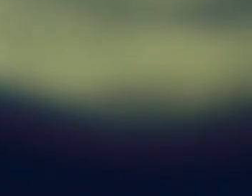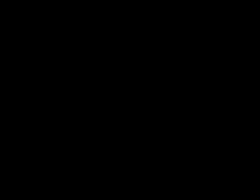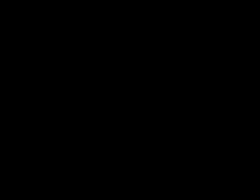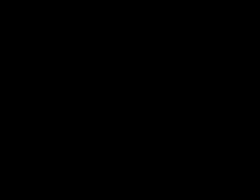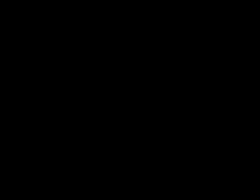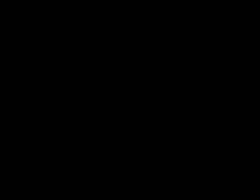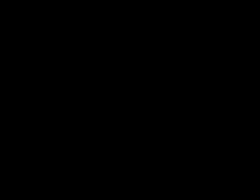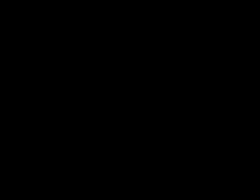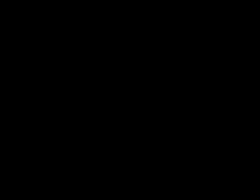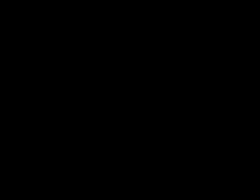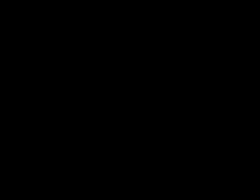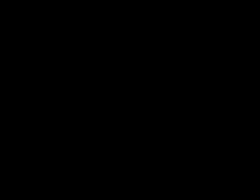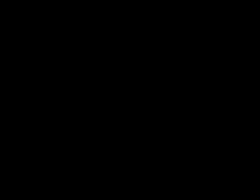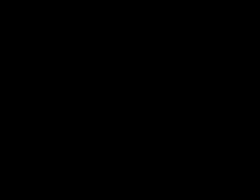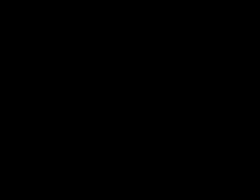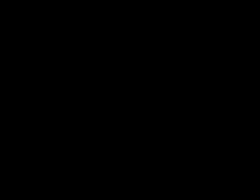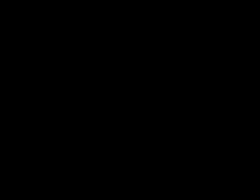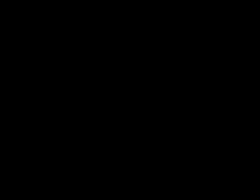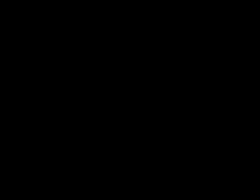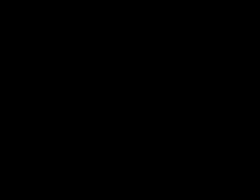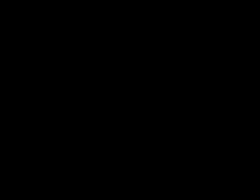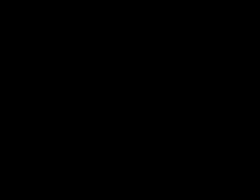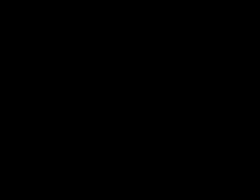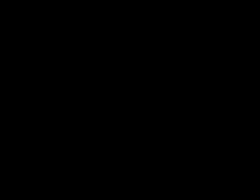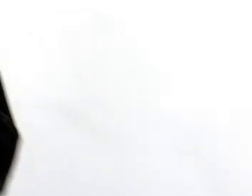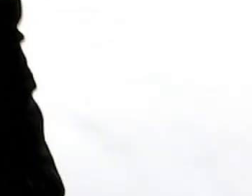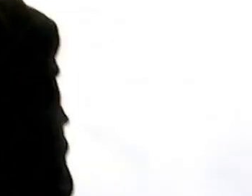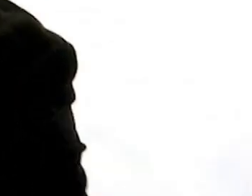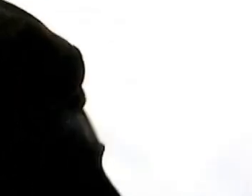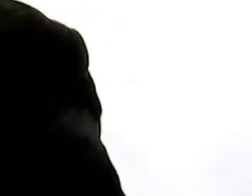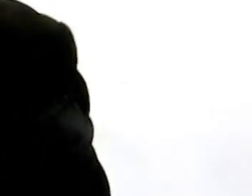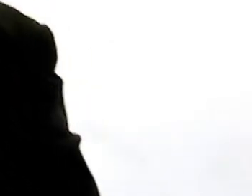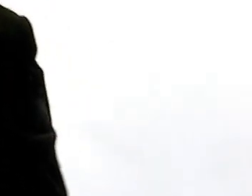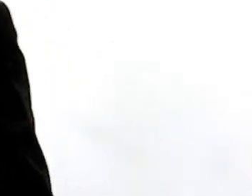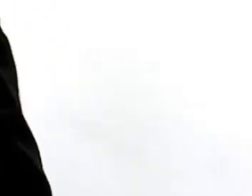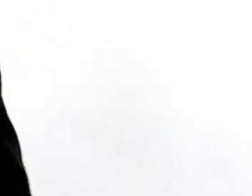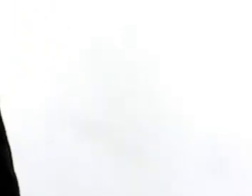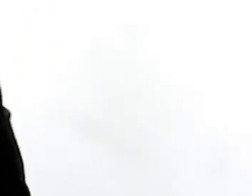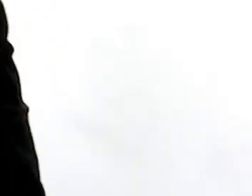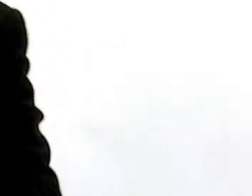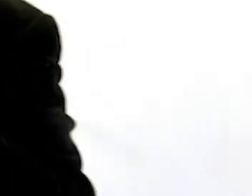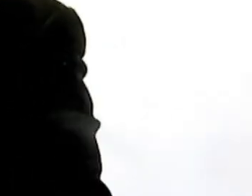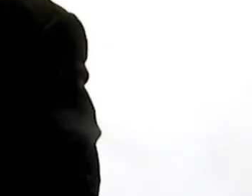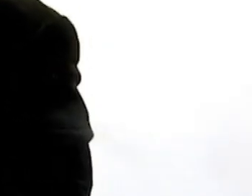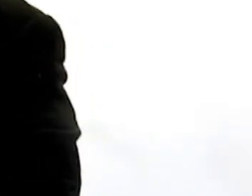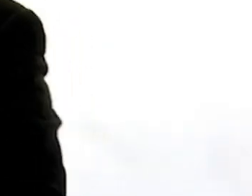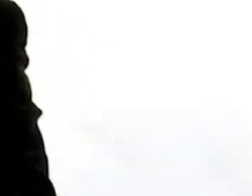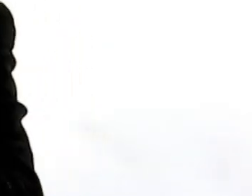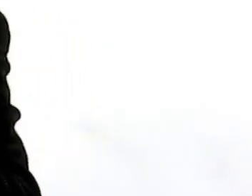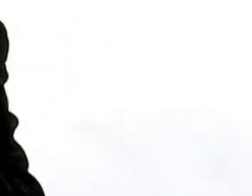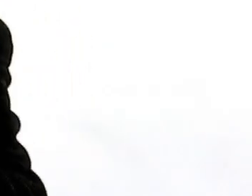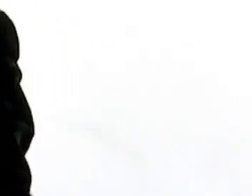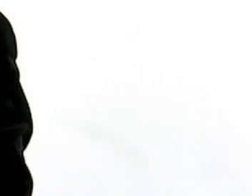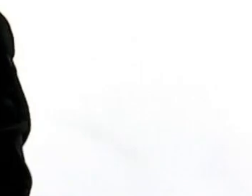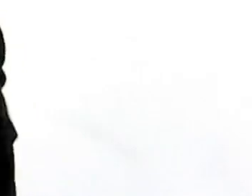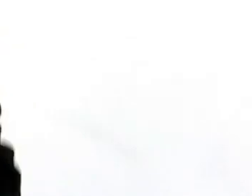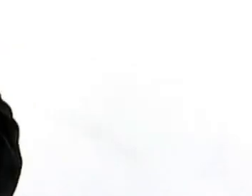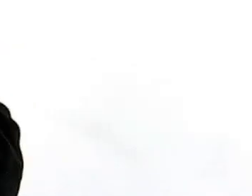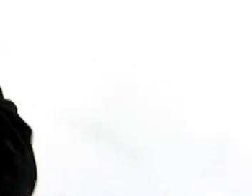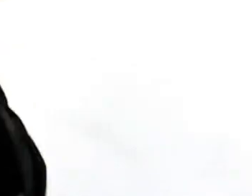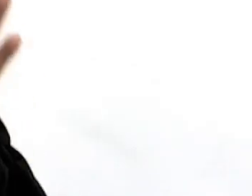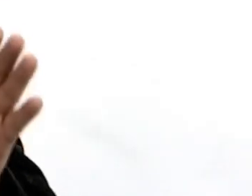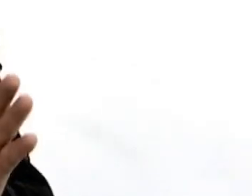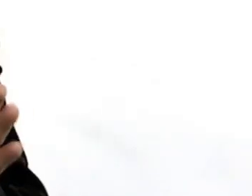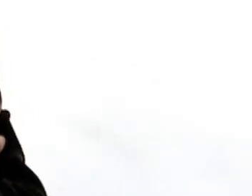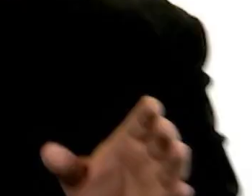solo en 13. Costa Rica Televisión. Hola, les quiero invitar a compartir con nosotros un espacio abierto